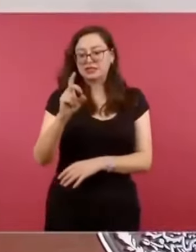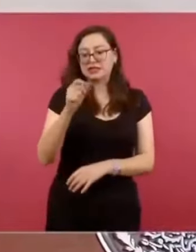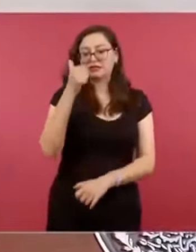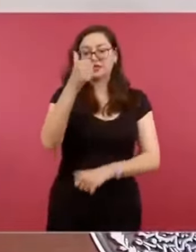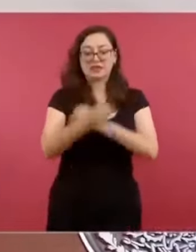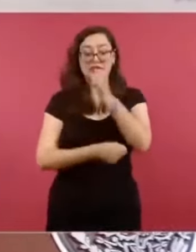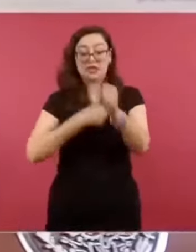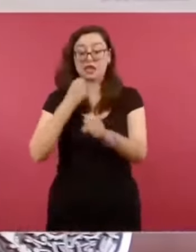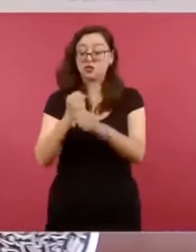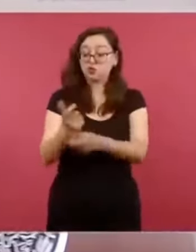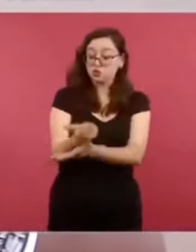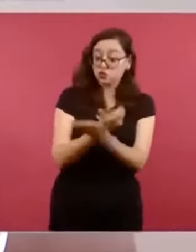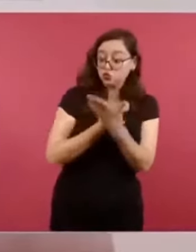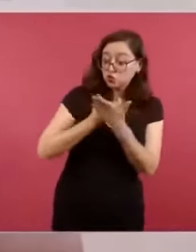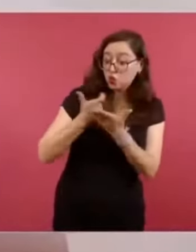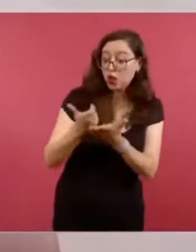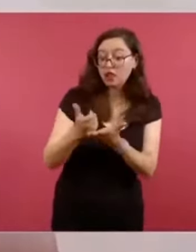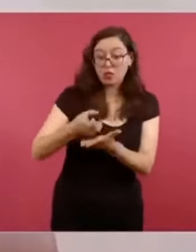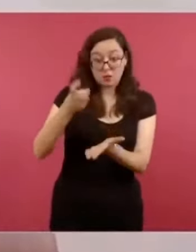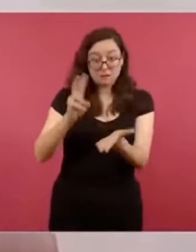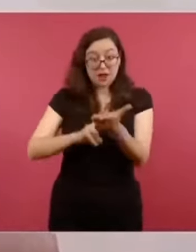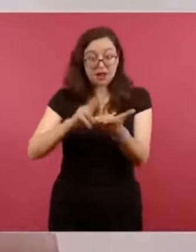ciento de su poder adquisitivo.